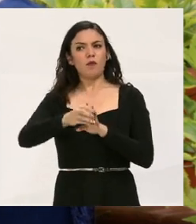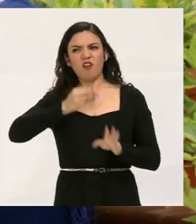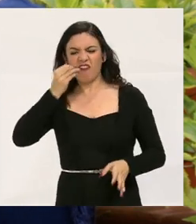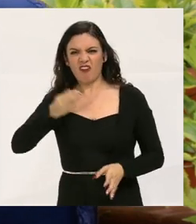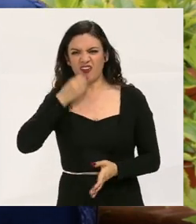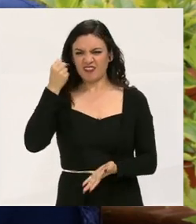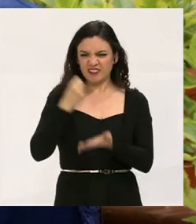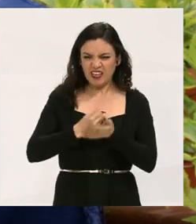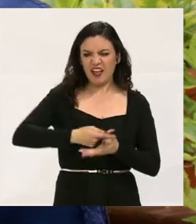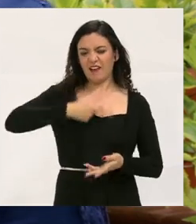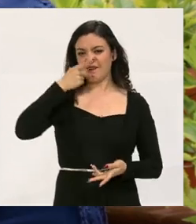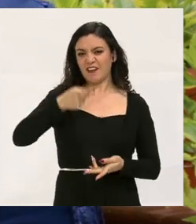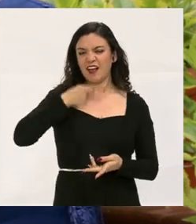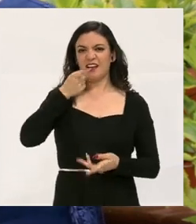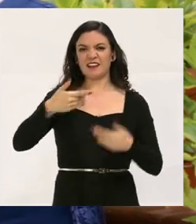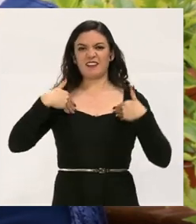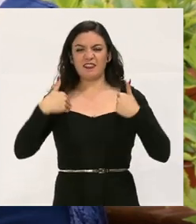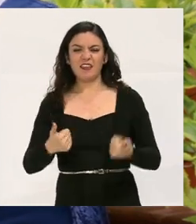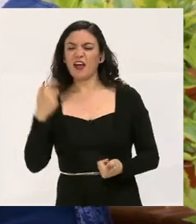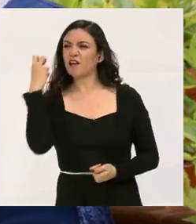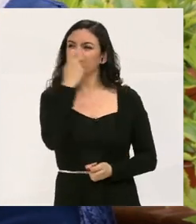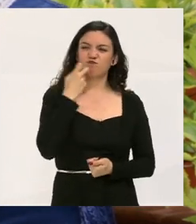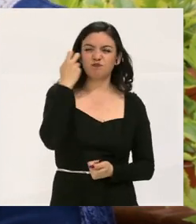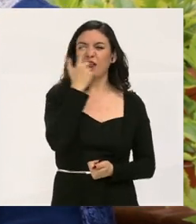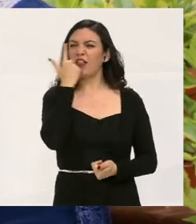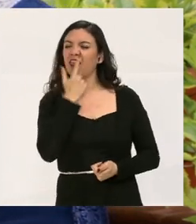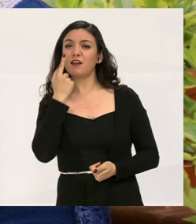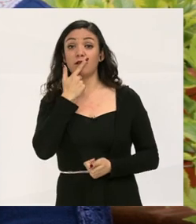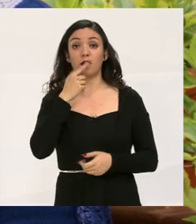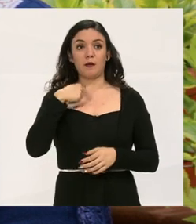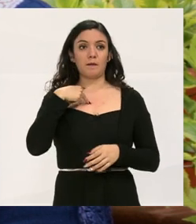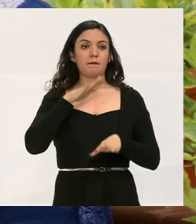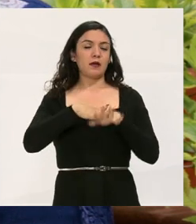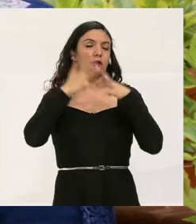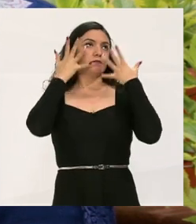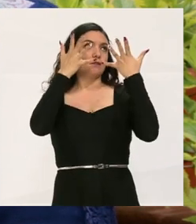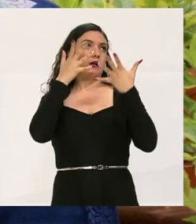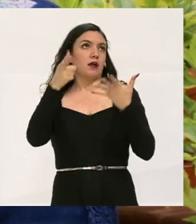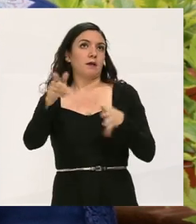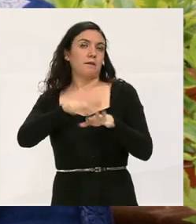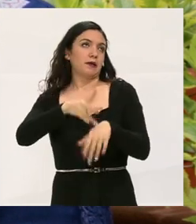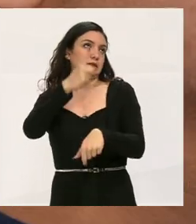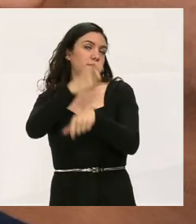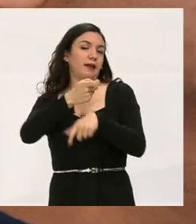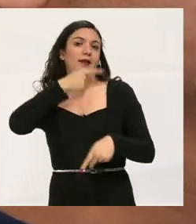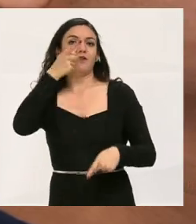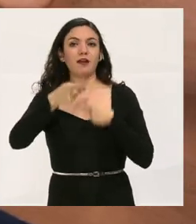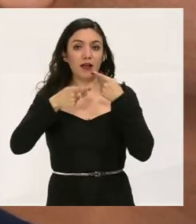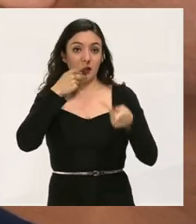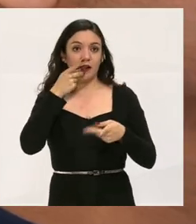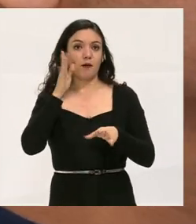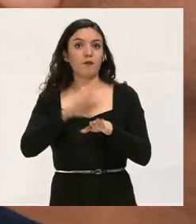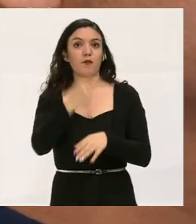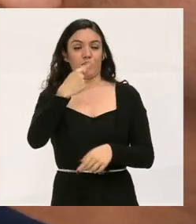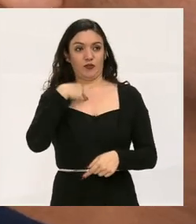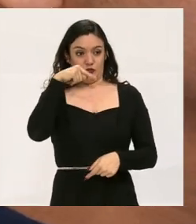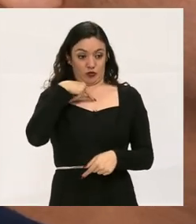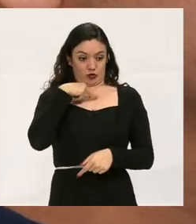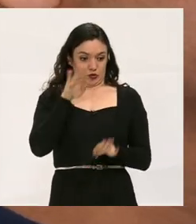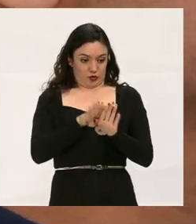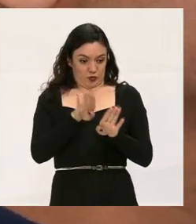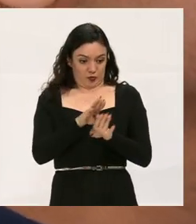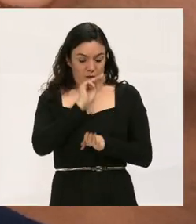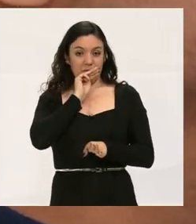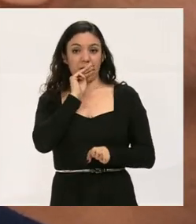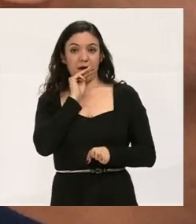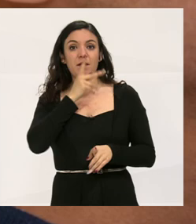oralizara, que él entendiera, leyera los labios. Bueno, mi mayor anhelo era que hablara, porque pues